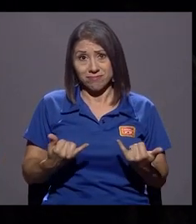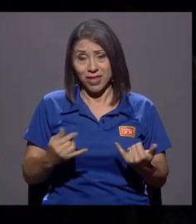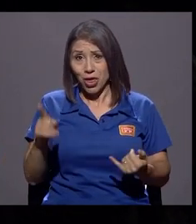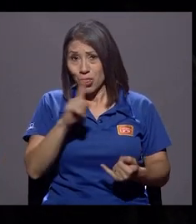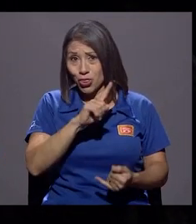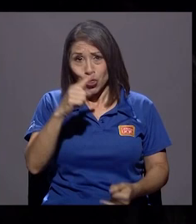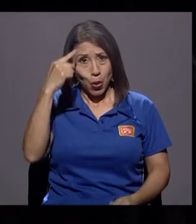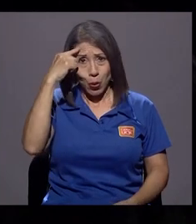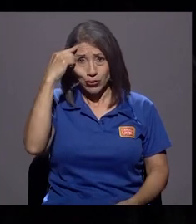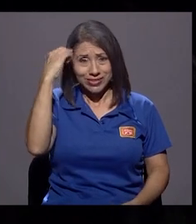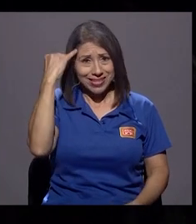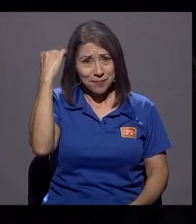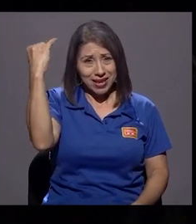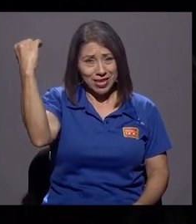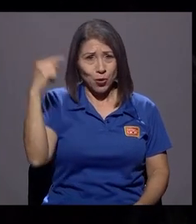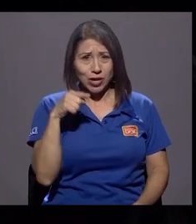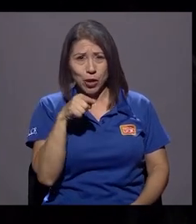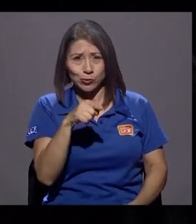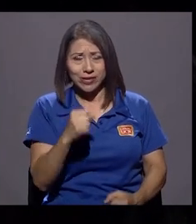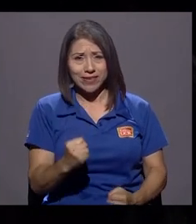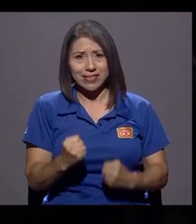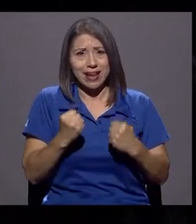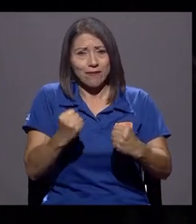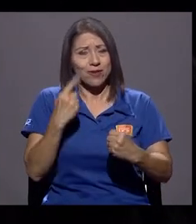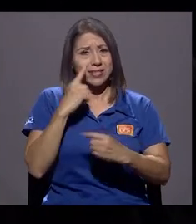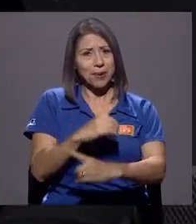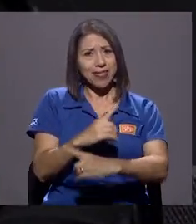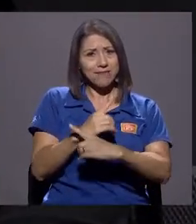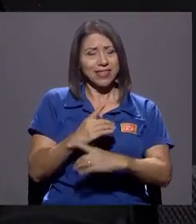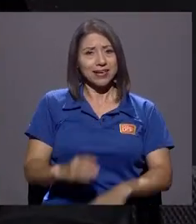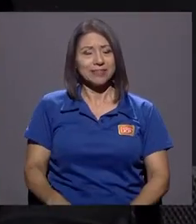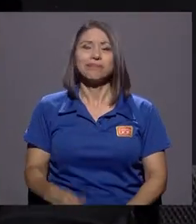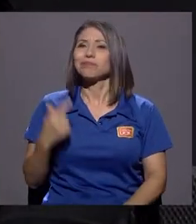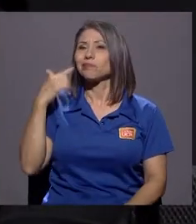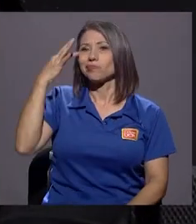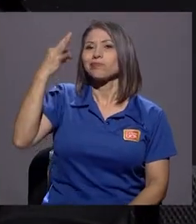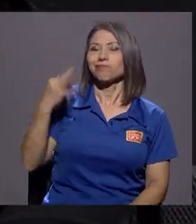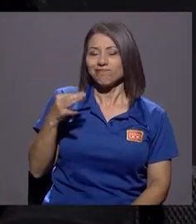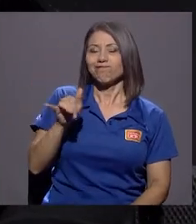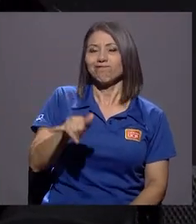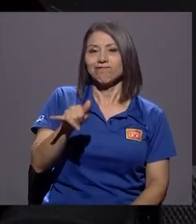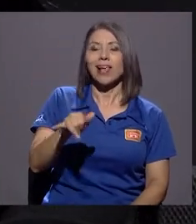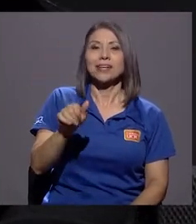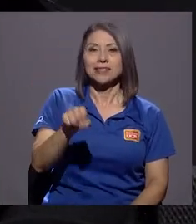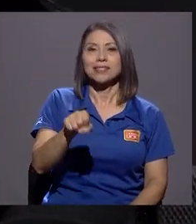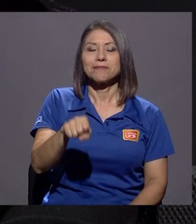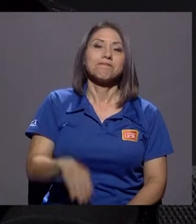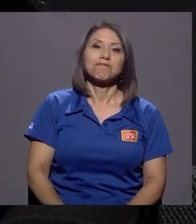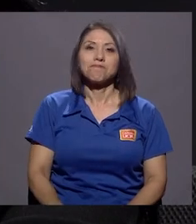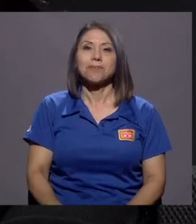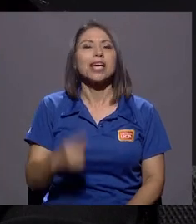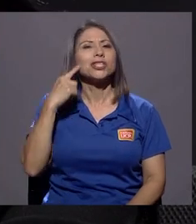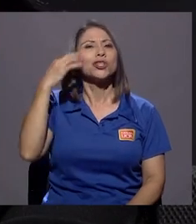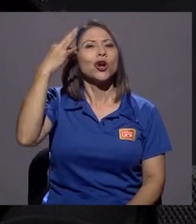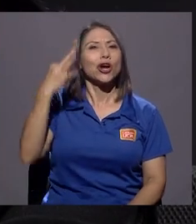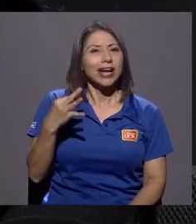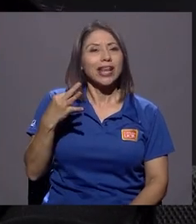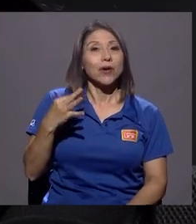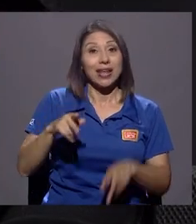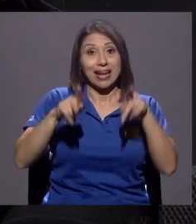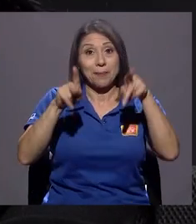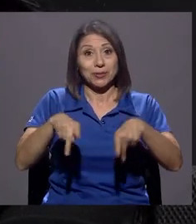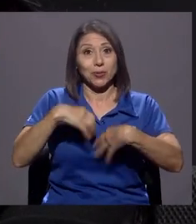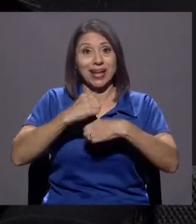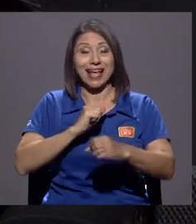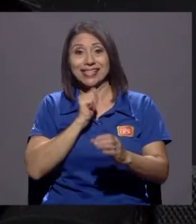imaginó que usted iba a tener la fuerza para poder defenderse? Creo que es así. De hecho, creo que quien delinque,